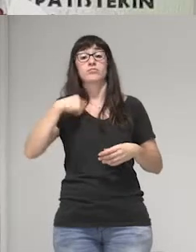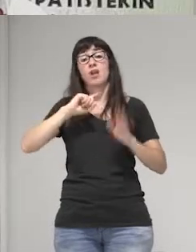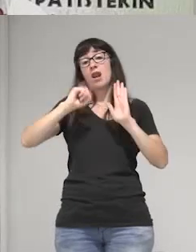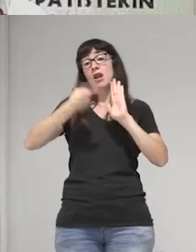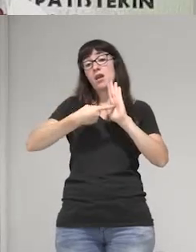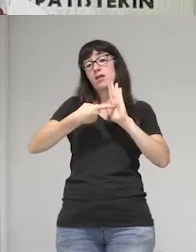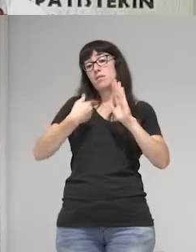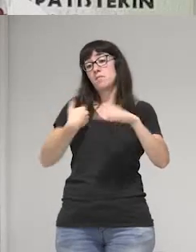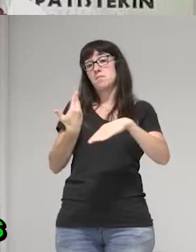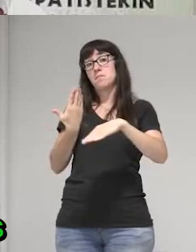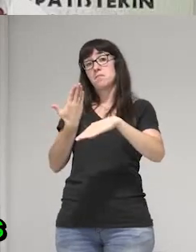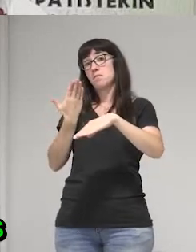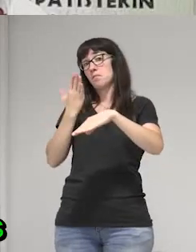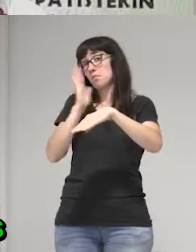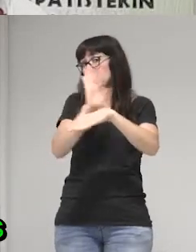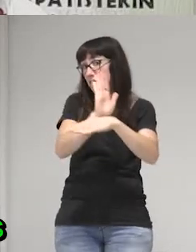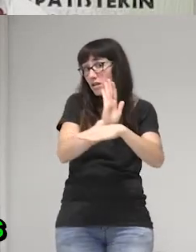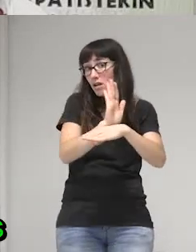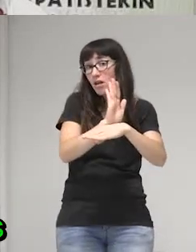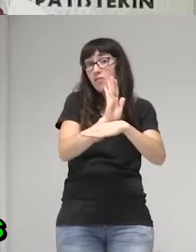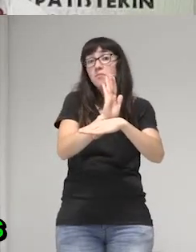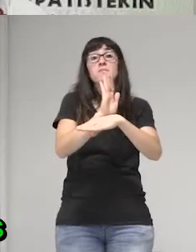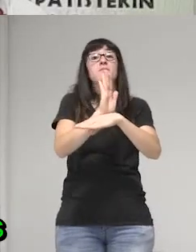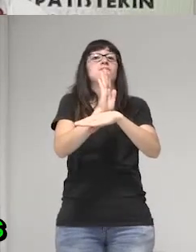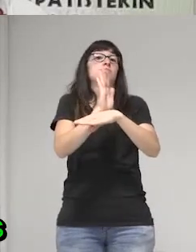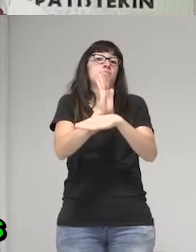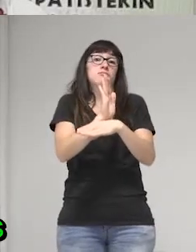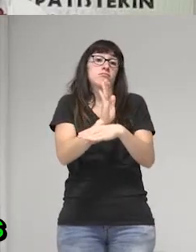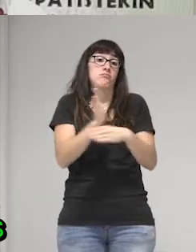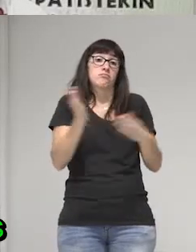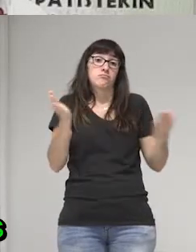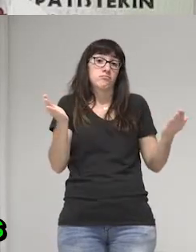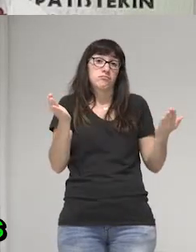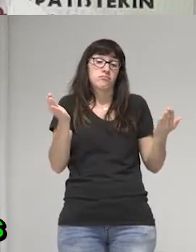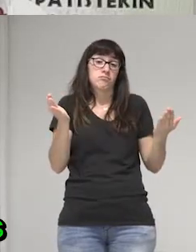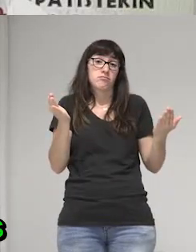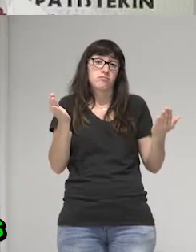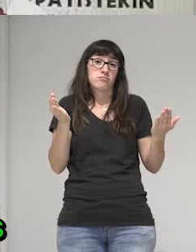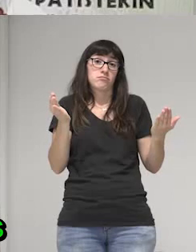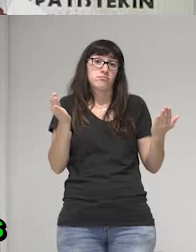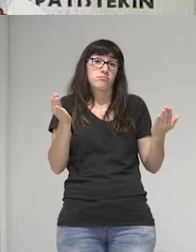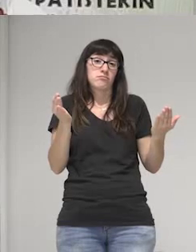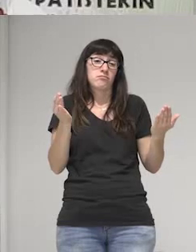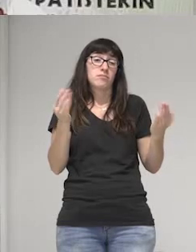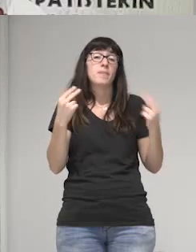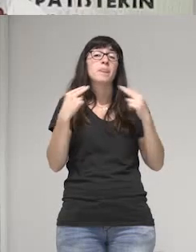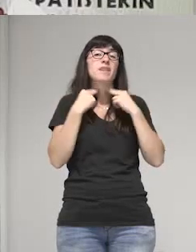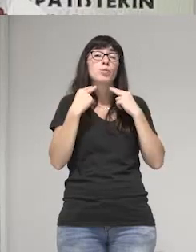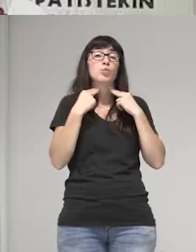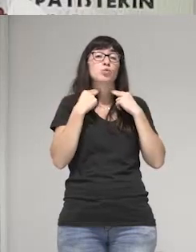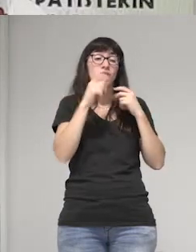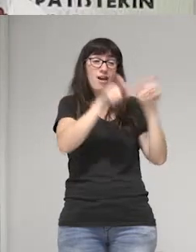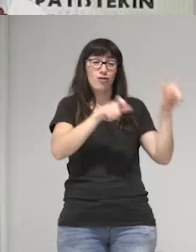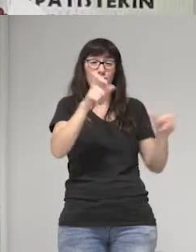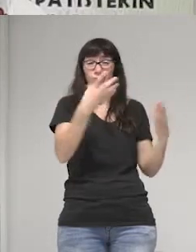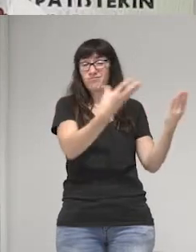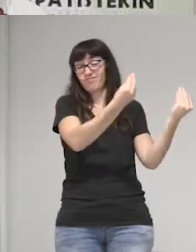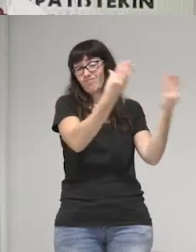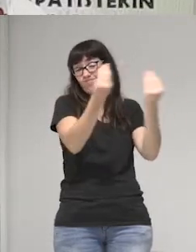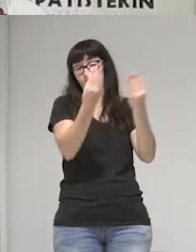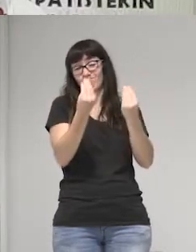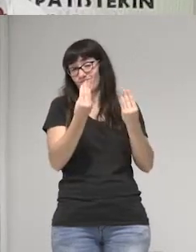y bueno como hay muchísimos diputados que están en contra de